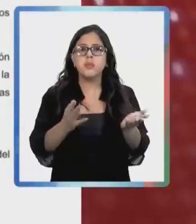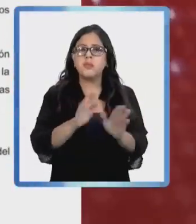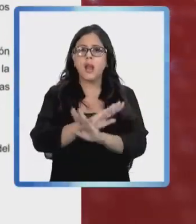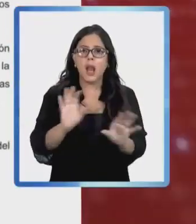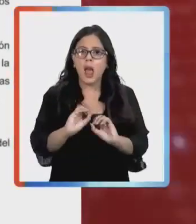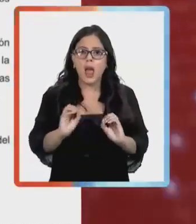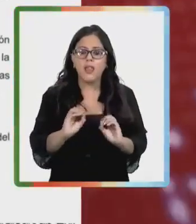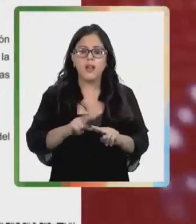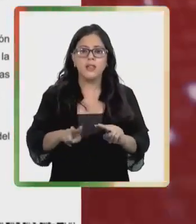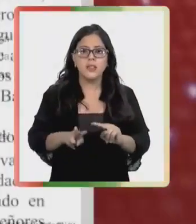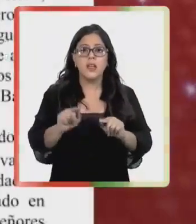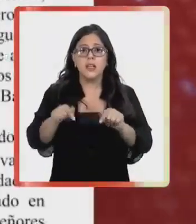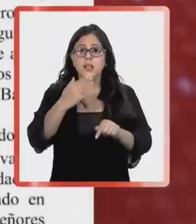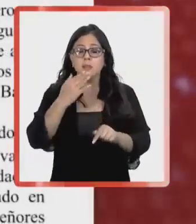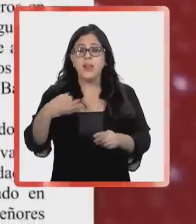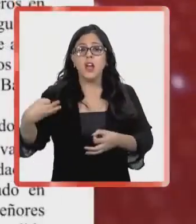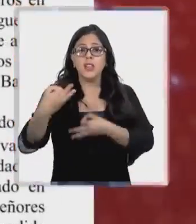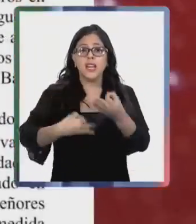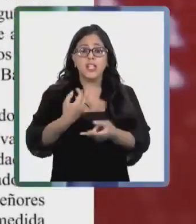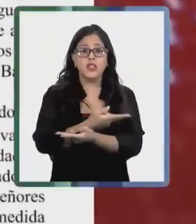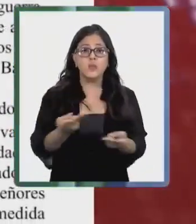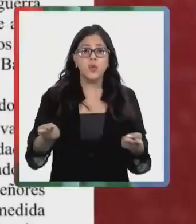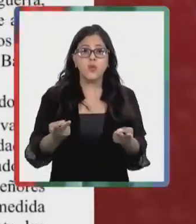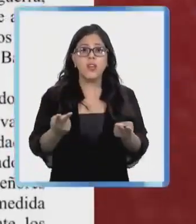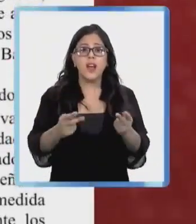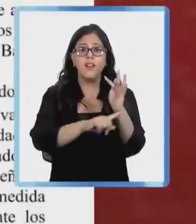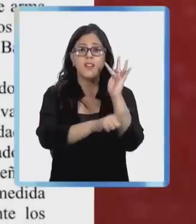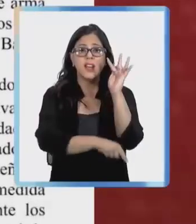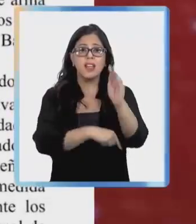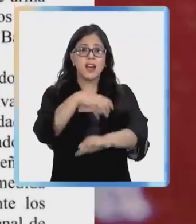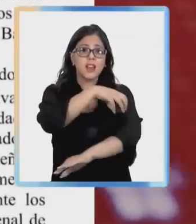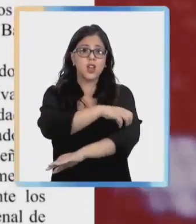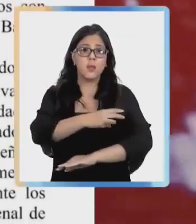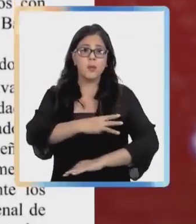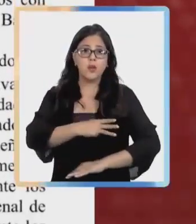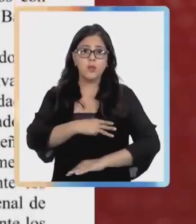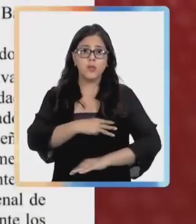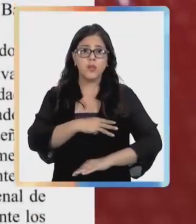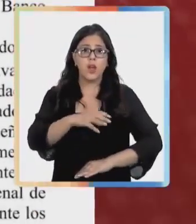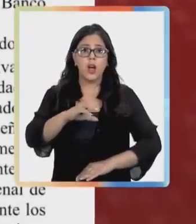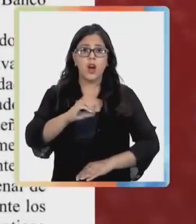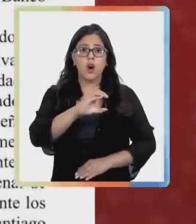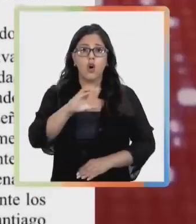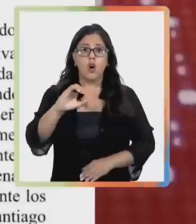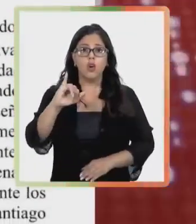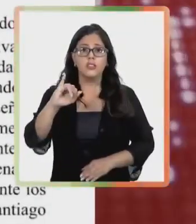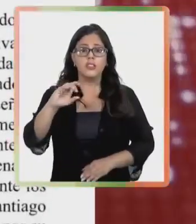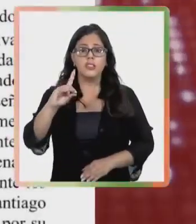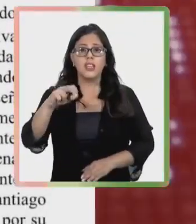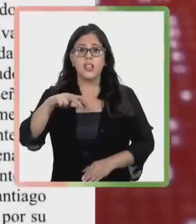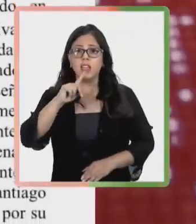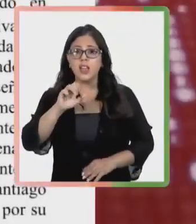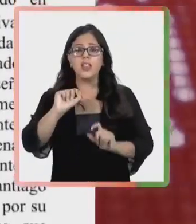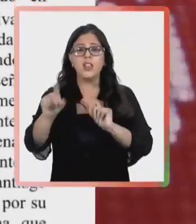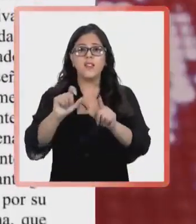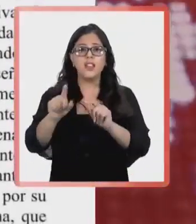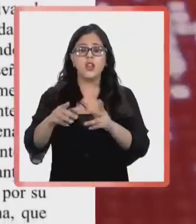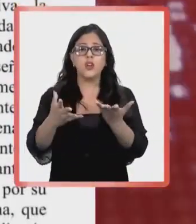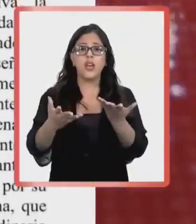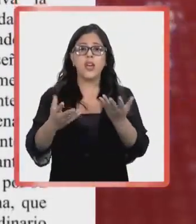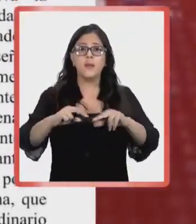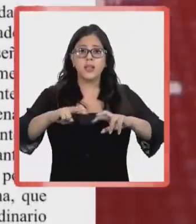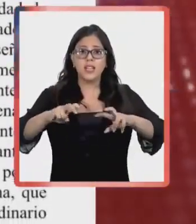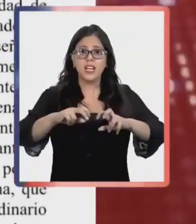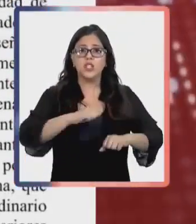fenecidos. A su vez, mediante una declaración pública, la Fiscalía Regional Metropolitana Occidente defendió la investigación contra